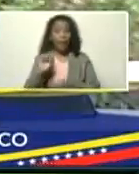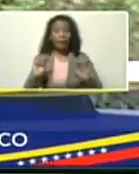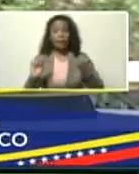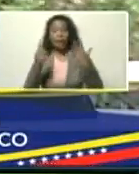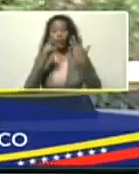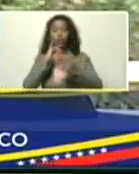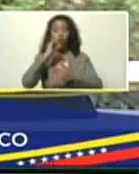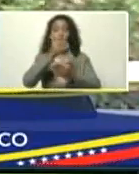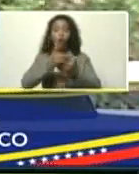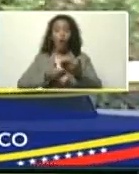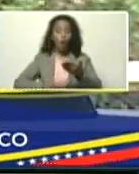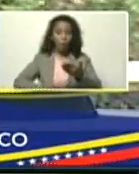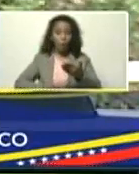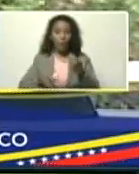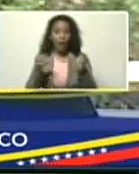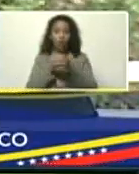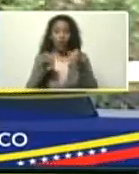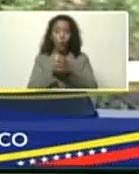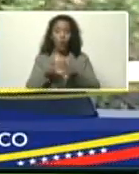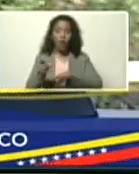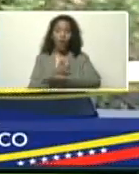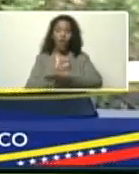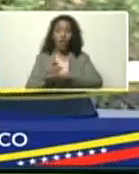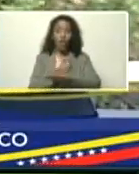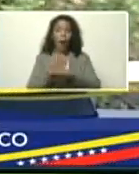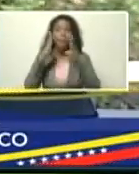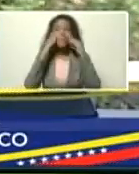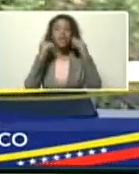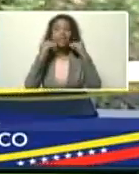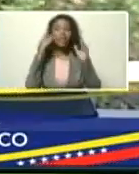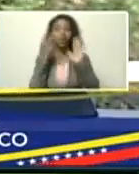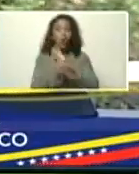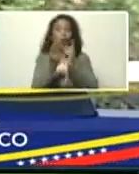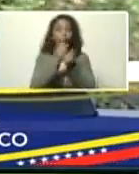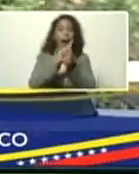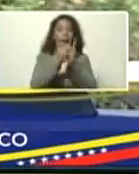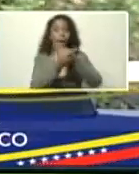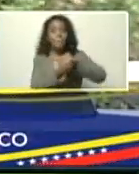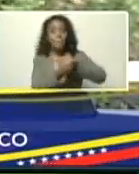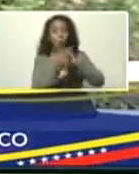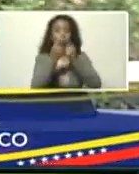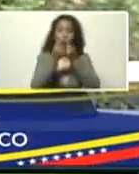informe del Grupo Intergubernamental, Desperto sobre el Cambio Climático,